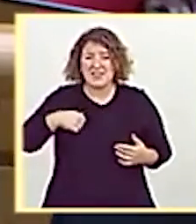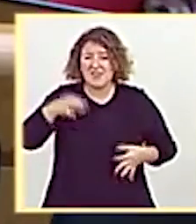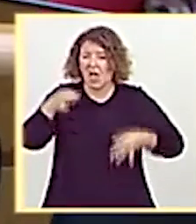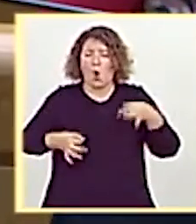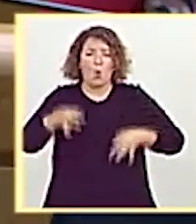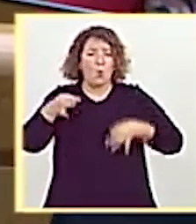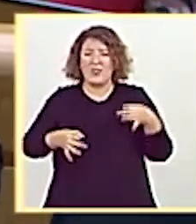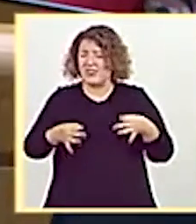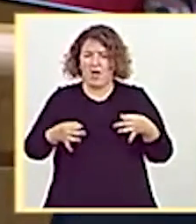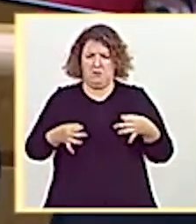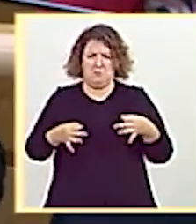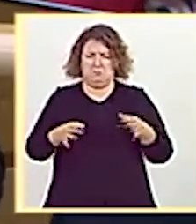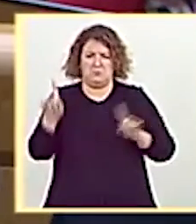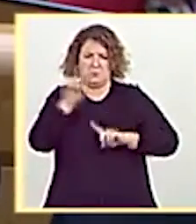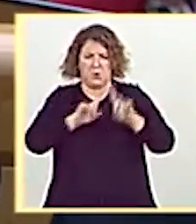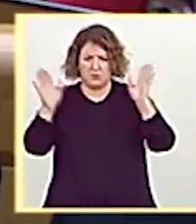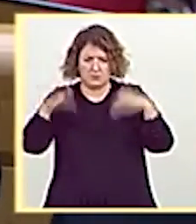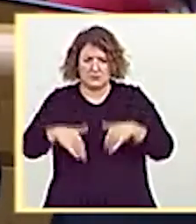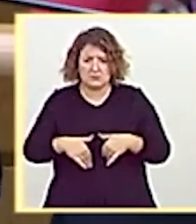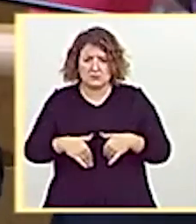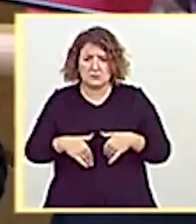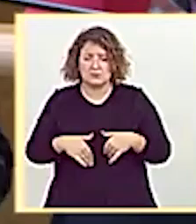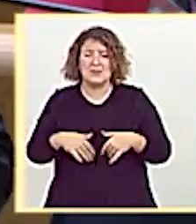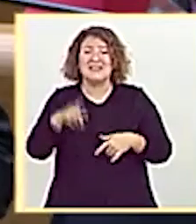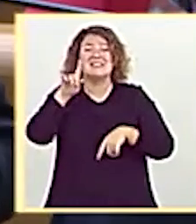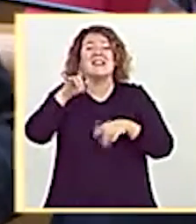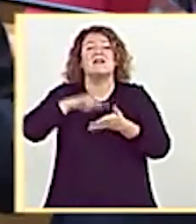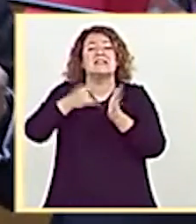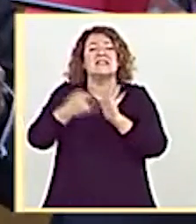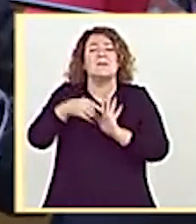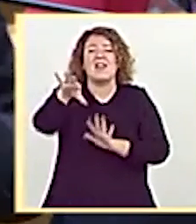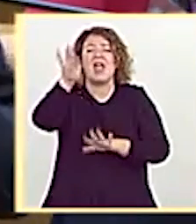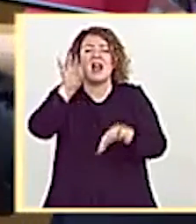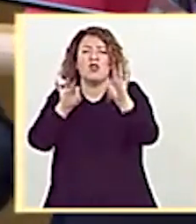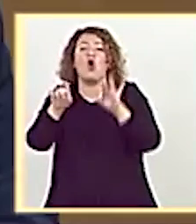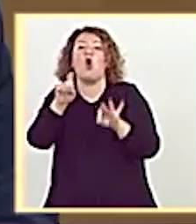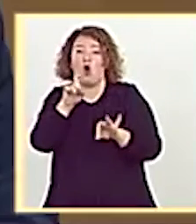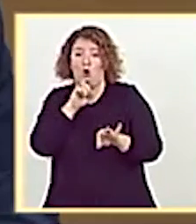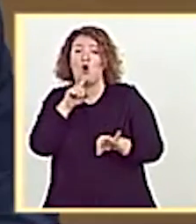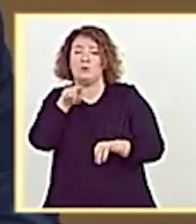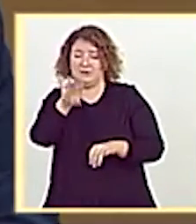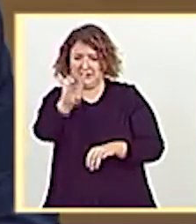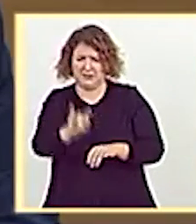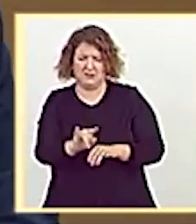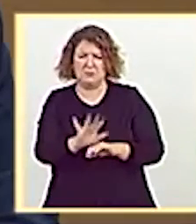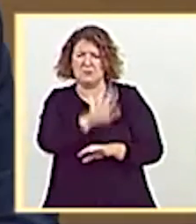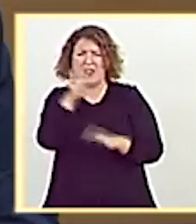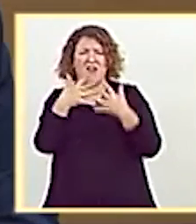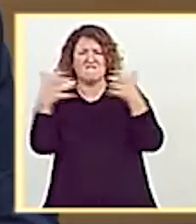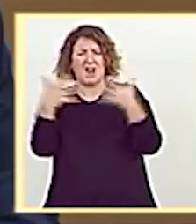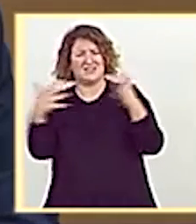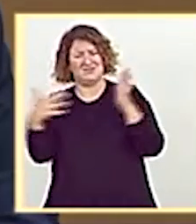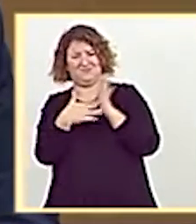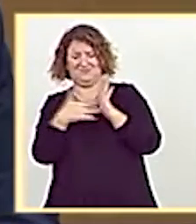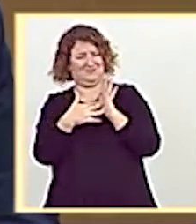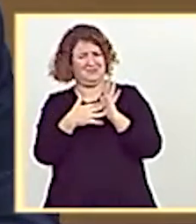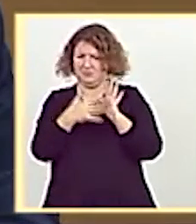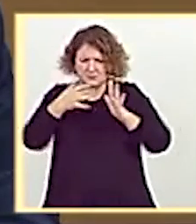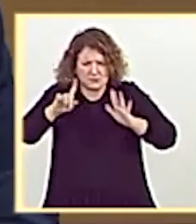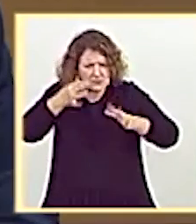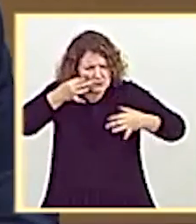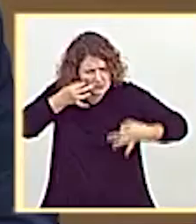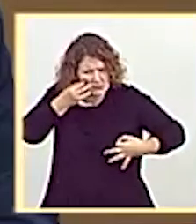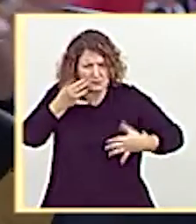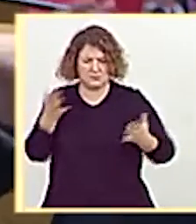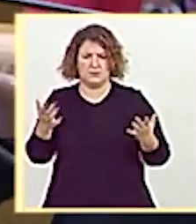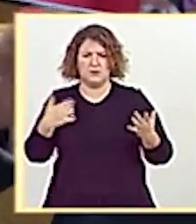sea el sistema de elección que tengamos del Poder Judicial. No es una frase hecha, es una realidad. Una realidad